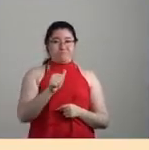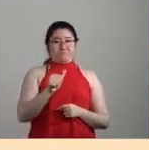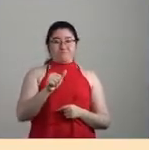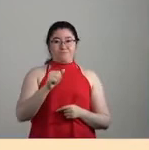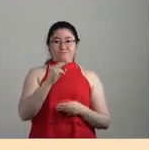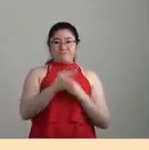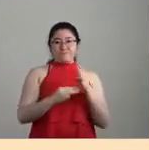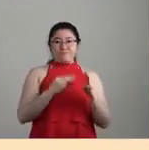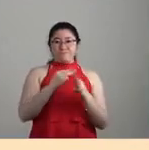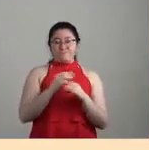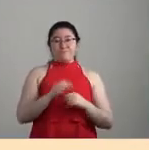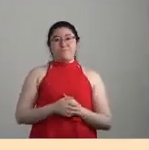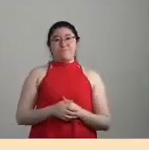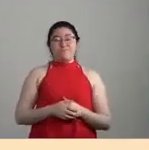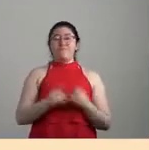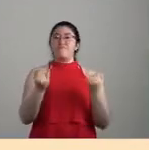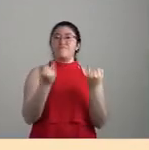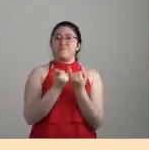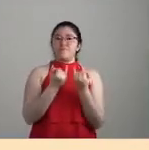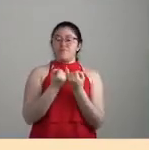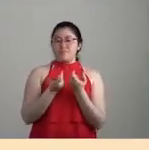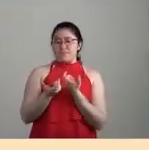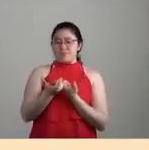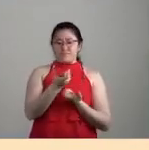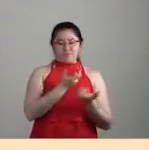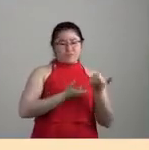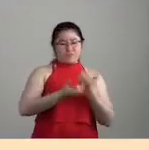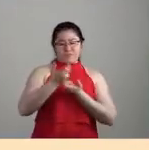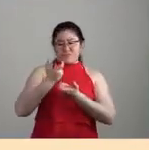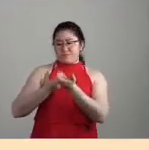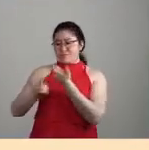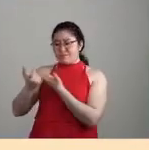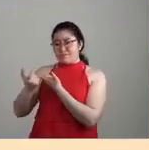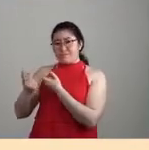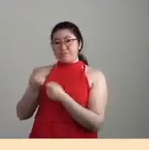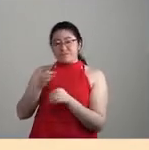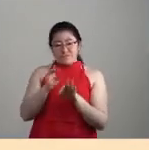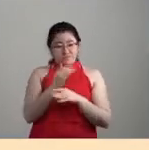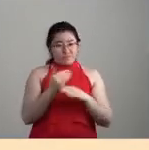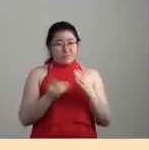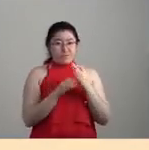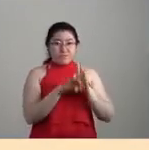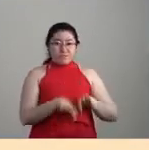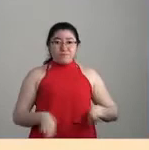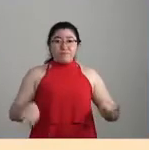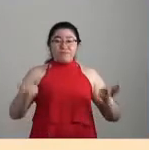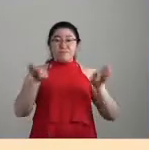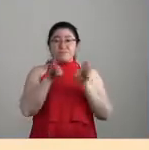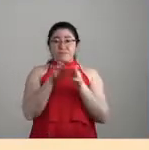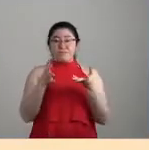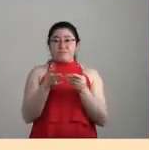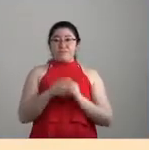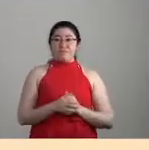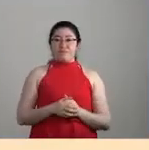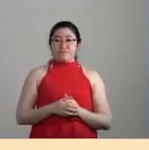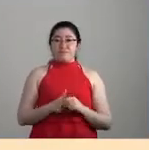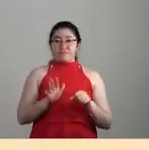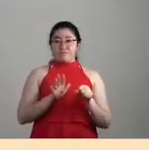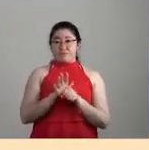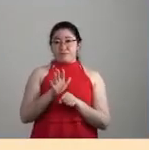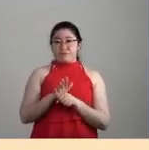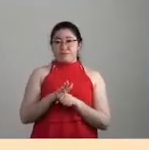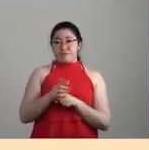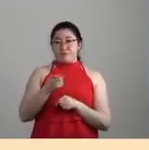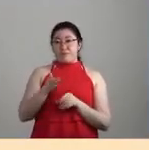Durante toda la expansión del capitalismo, uno de los elementos fundamentales para que esta expansión fuese posible era el hecho de que existiesen